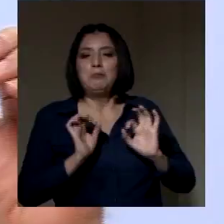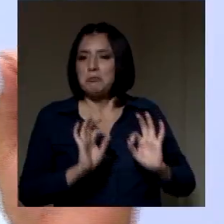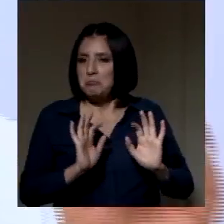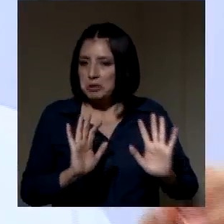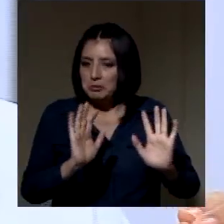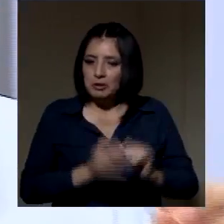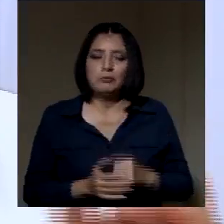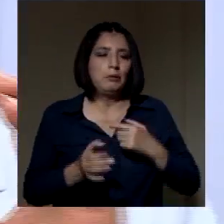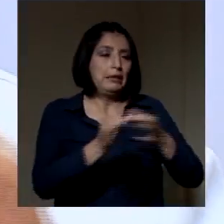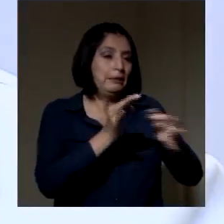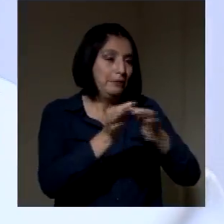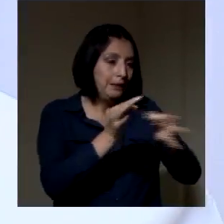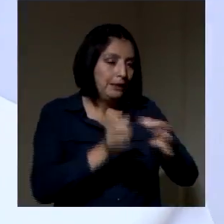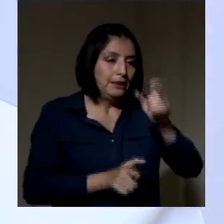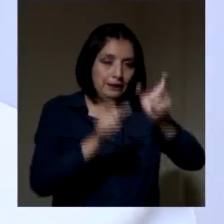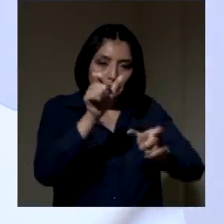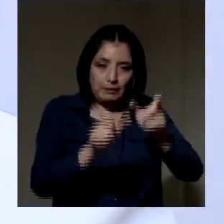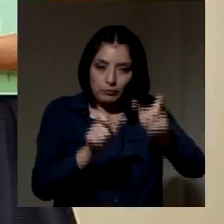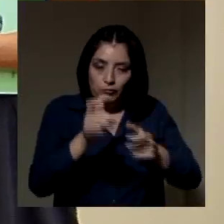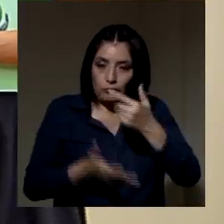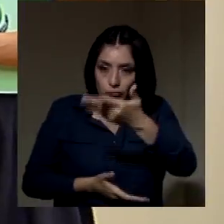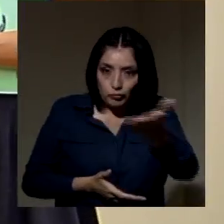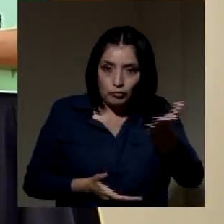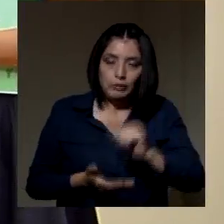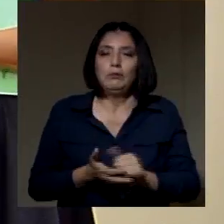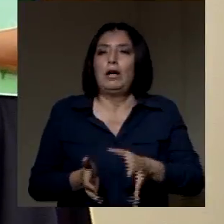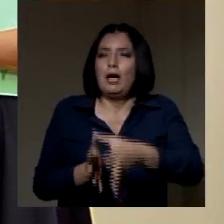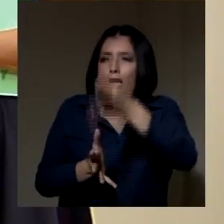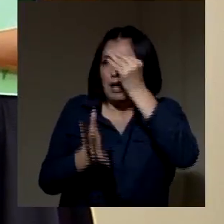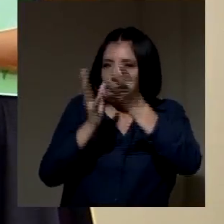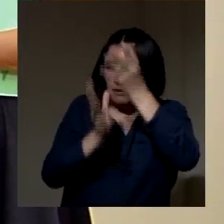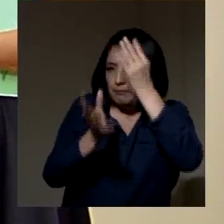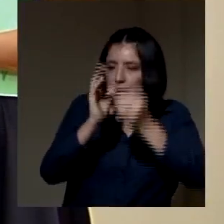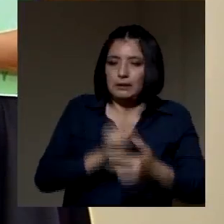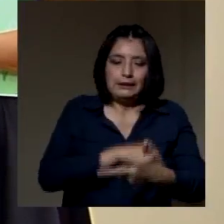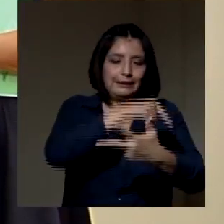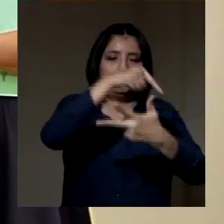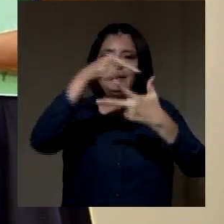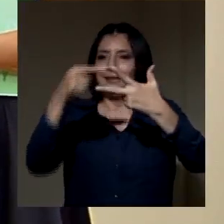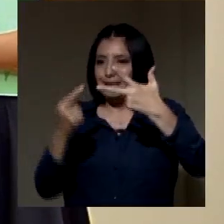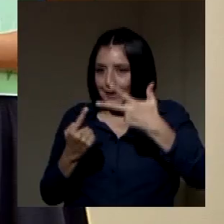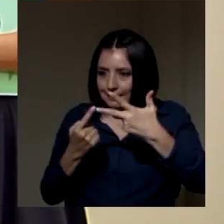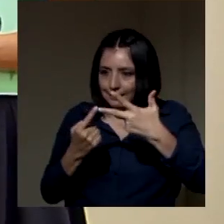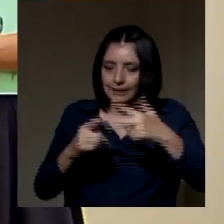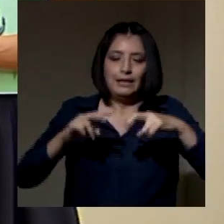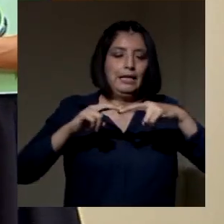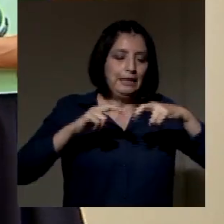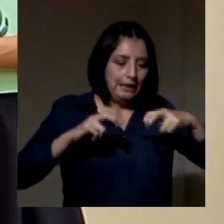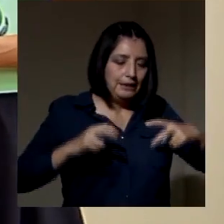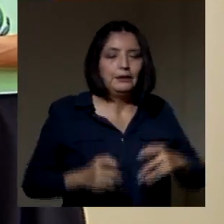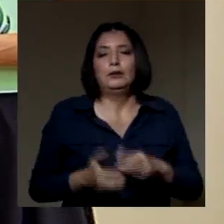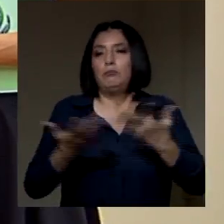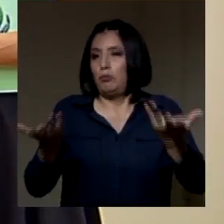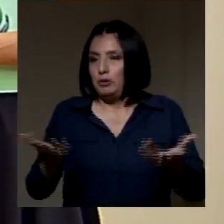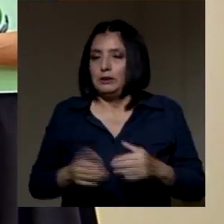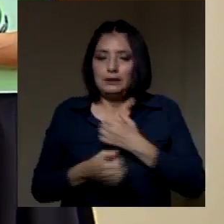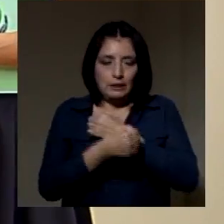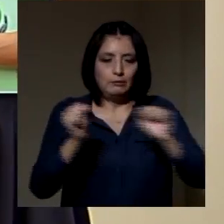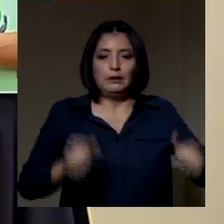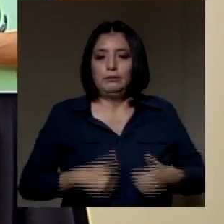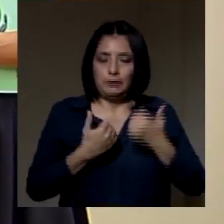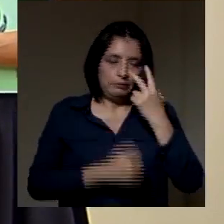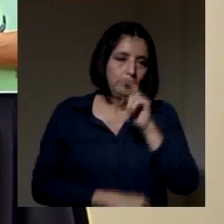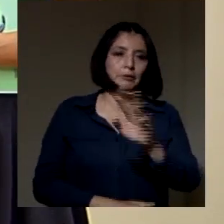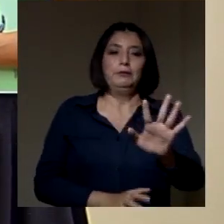vamos a explicarle a las personas, vamos a aprender juntos, los tres exámenes que le puede salvar la vida. Vamos a verlo,